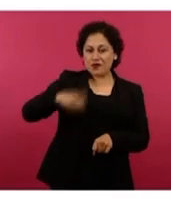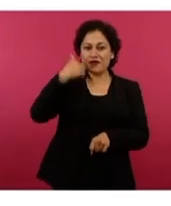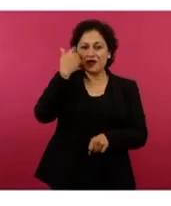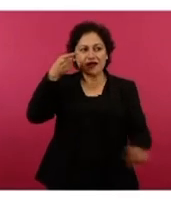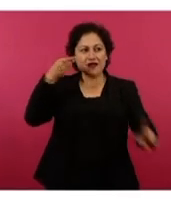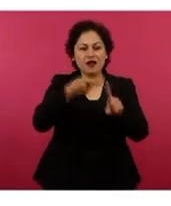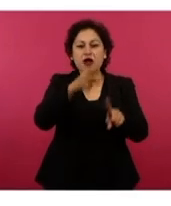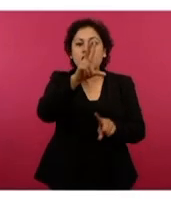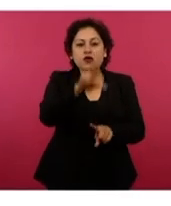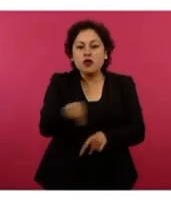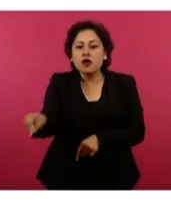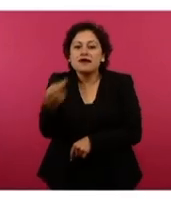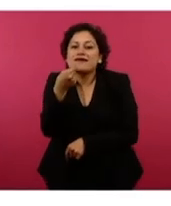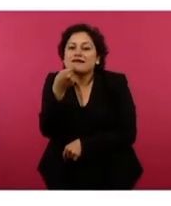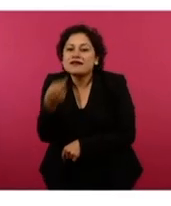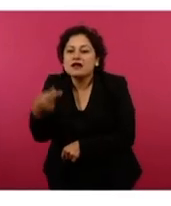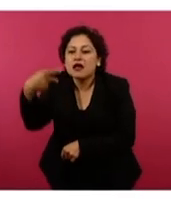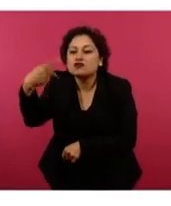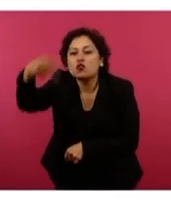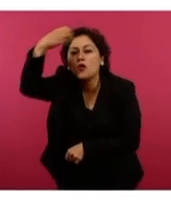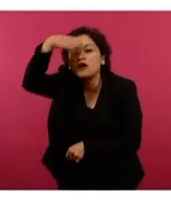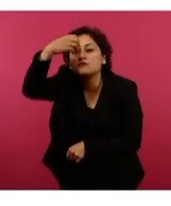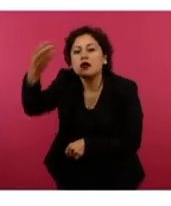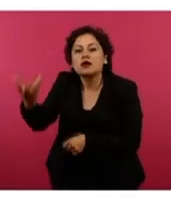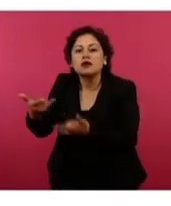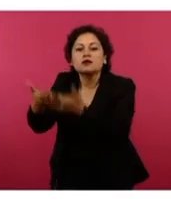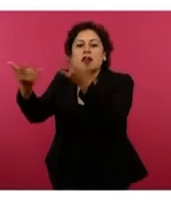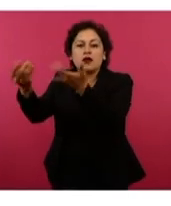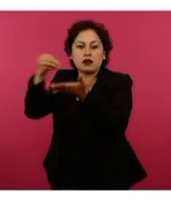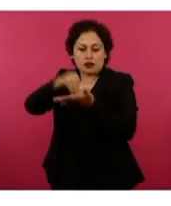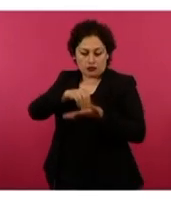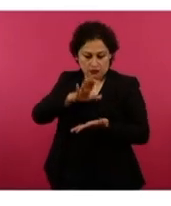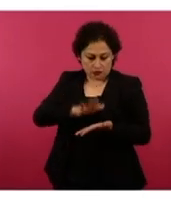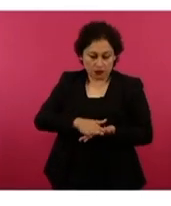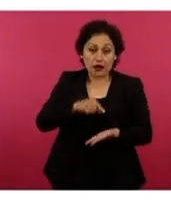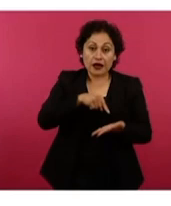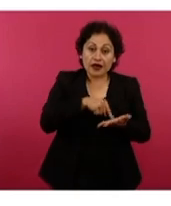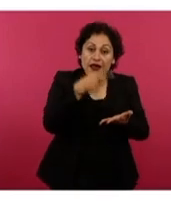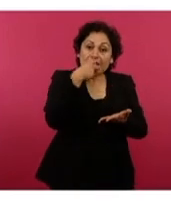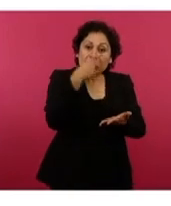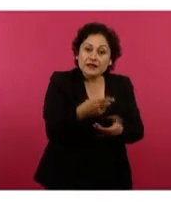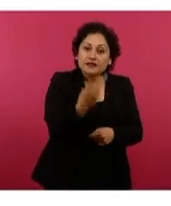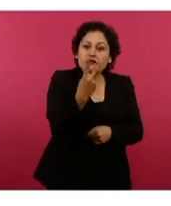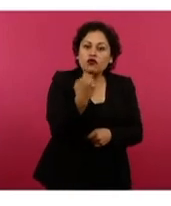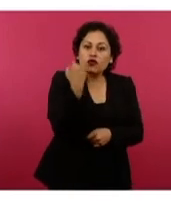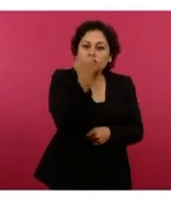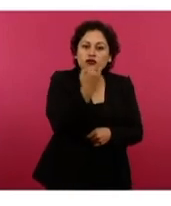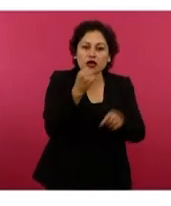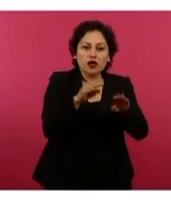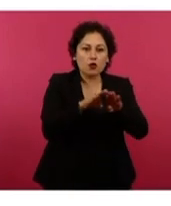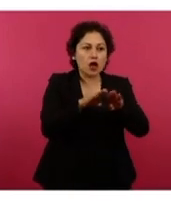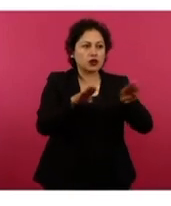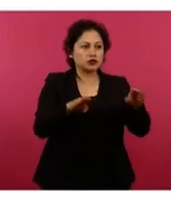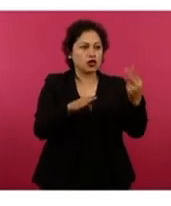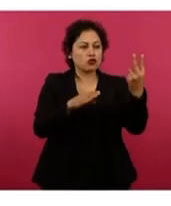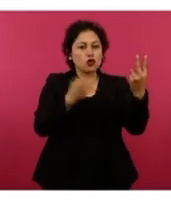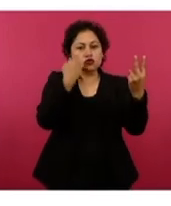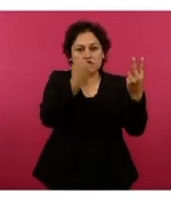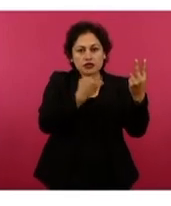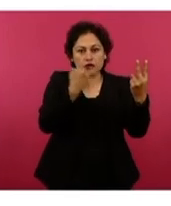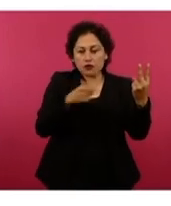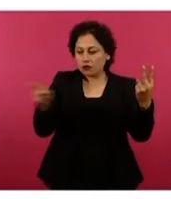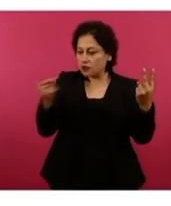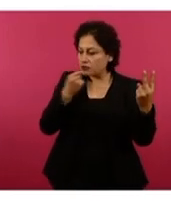Cuando los niños indígenas se atreven a alzar la voz y decir que ellos hablan dos lenguas, mientras que el hispanohablante solo una, es de nuevo la niña